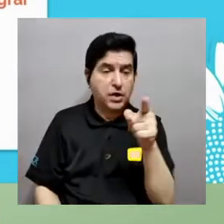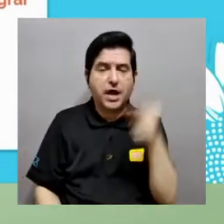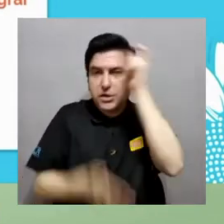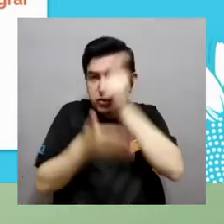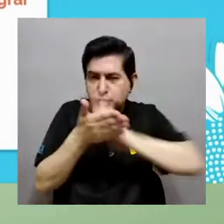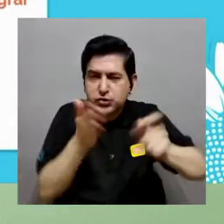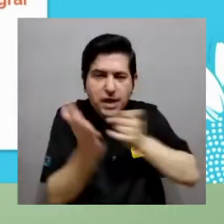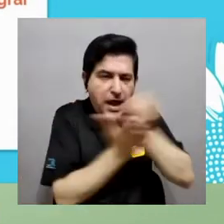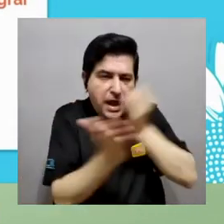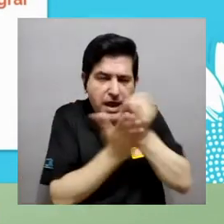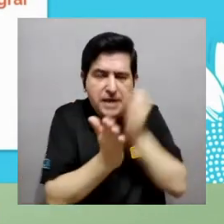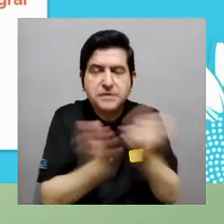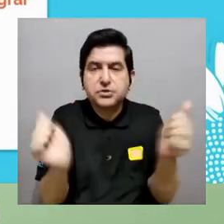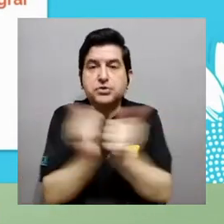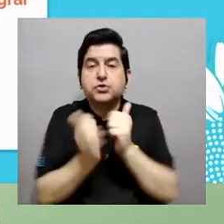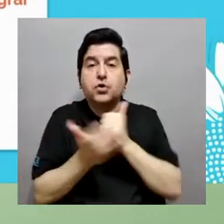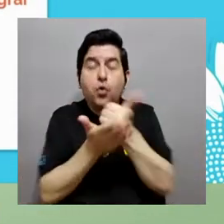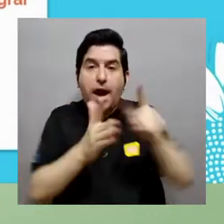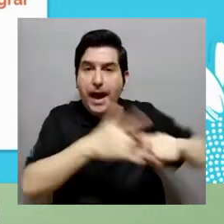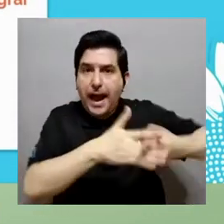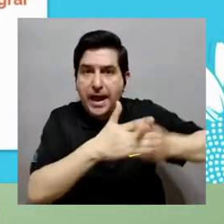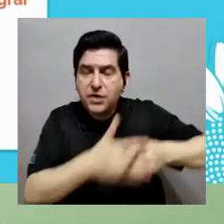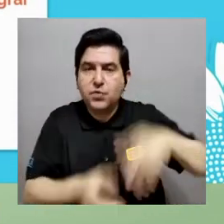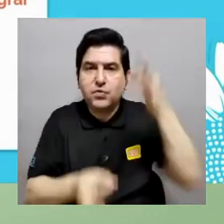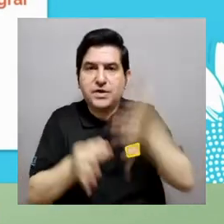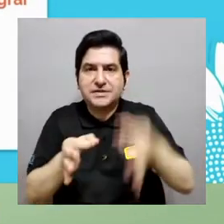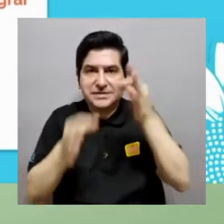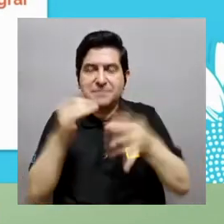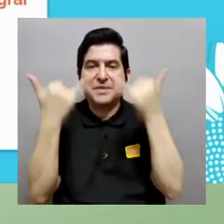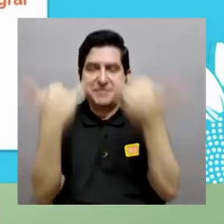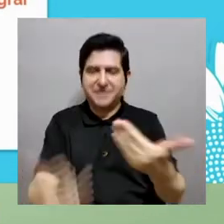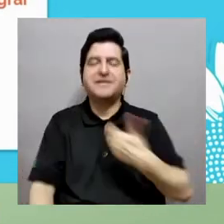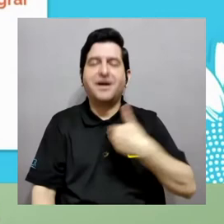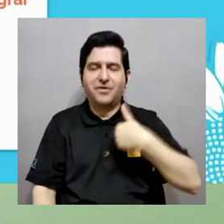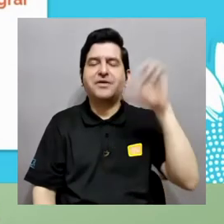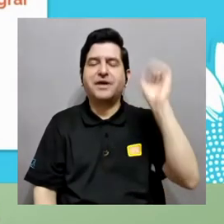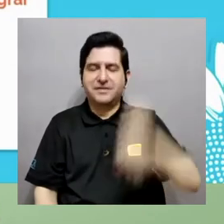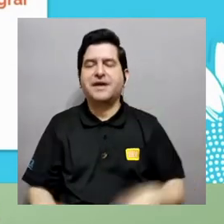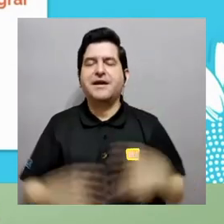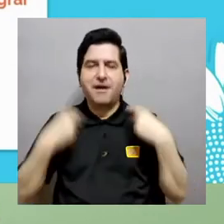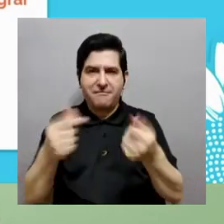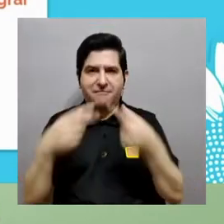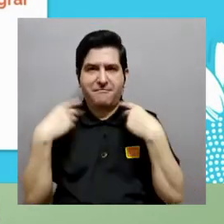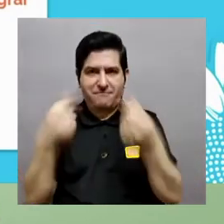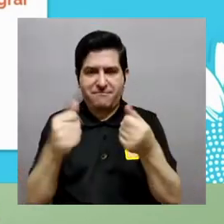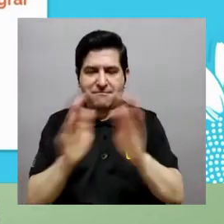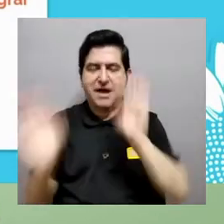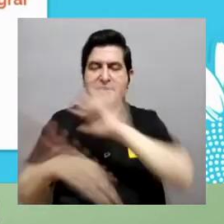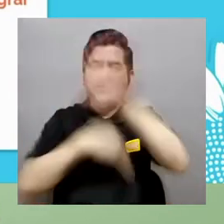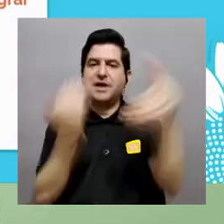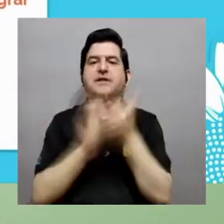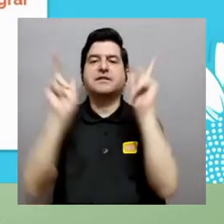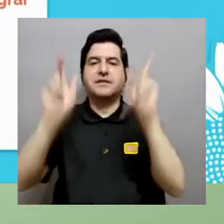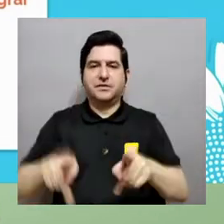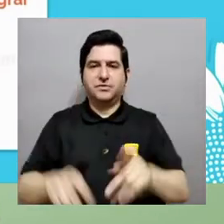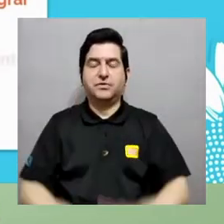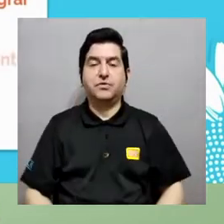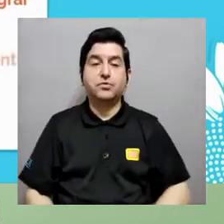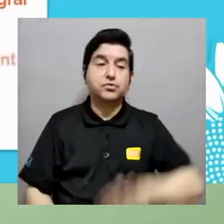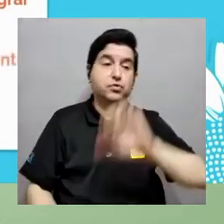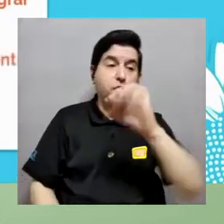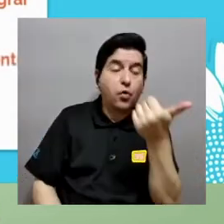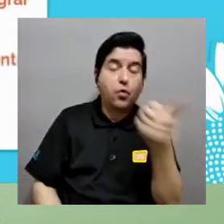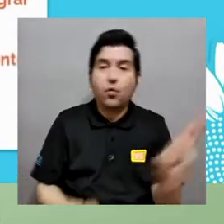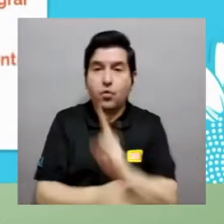va a venir después o así gente nueva que han hecho sus tesis sus investigaciones con la ayuda de estas herramientas pues simplemente ahora sí la vamos a tener en